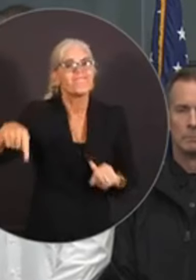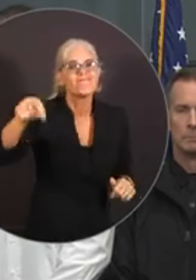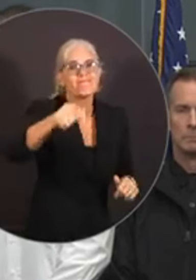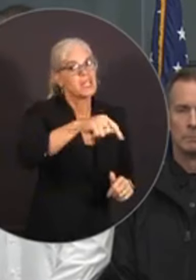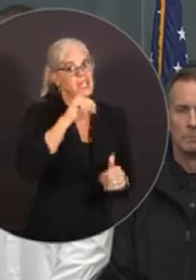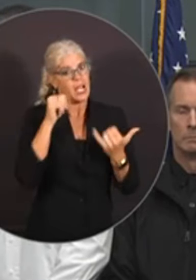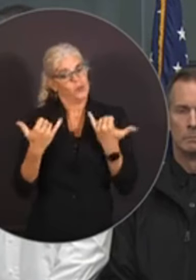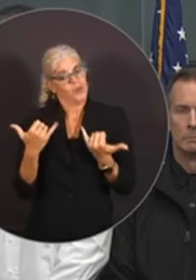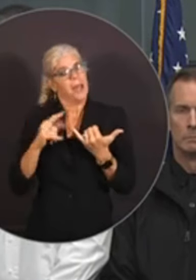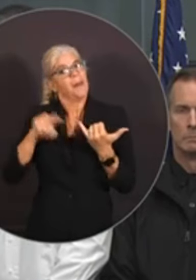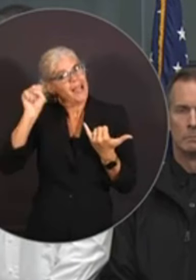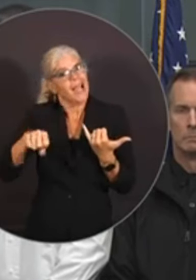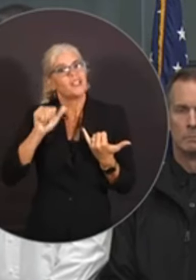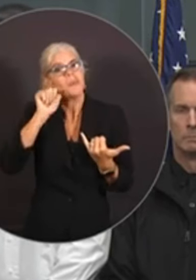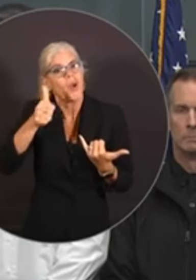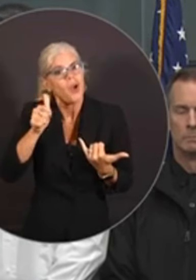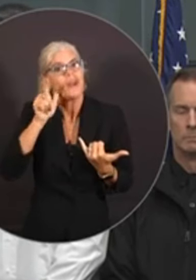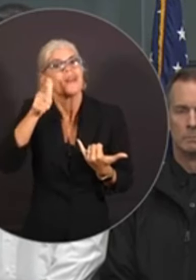inundaciones